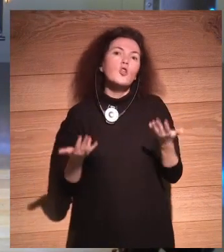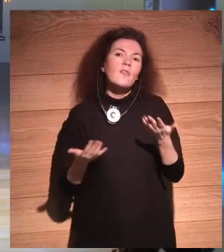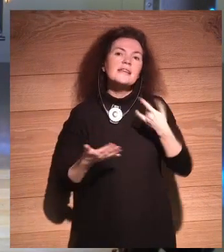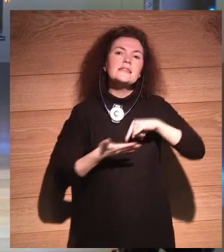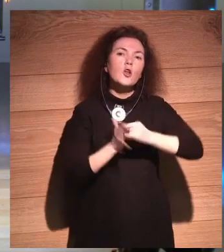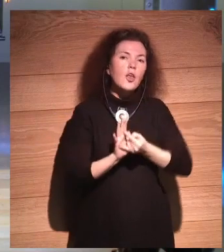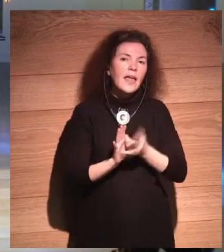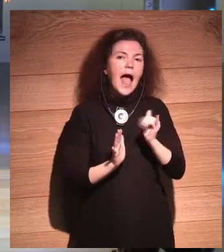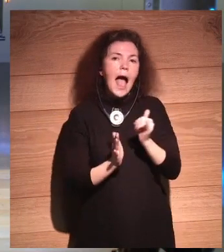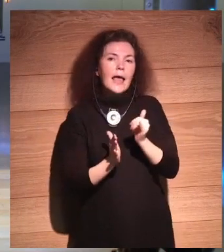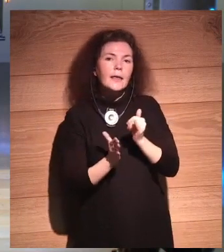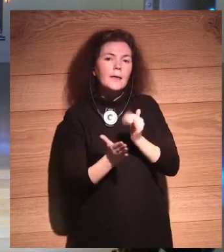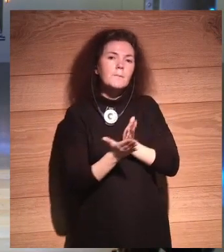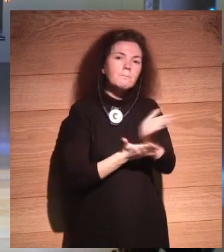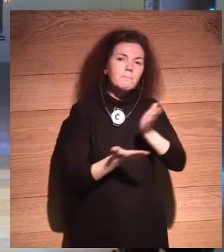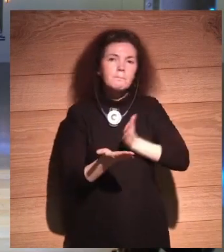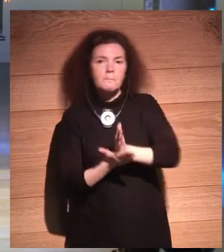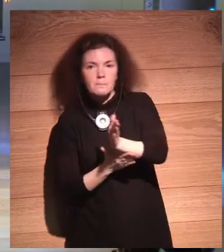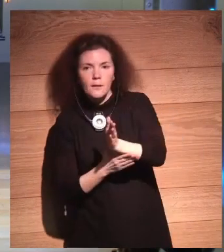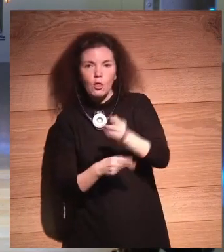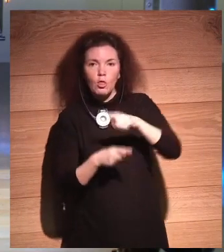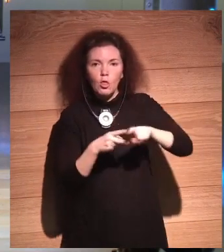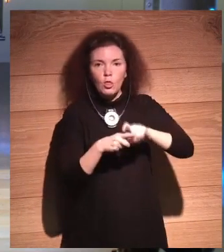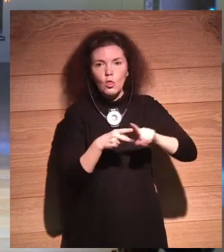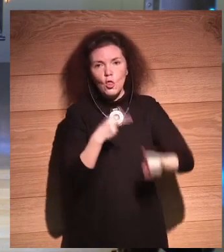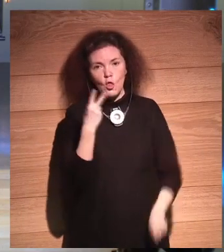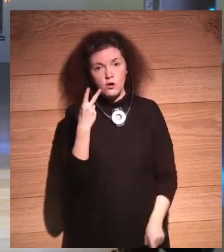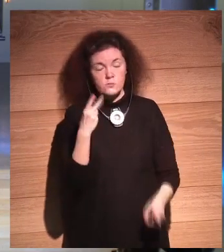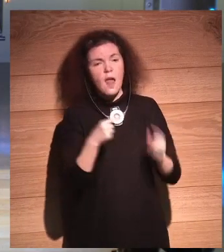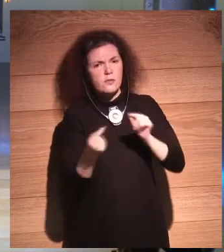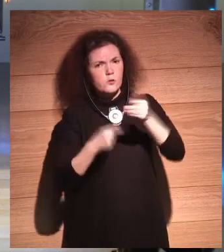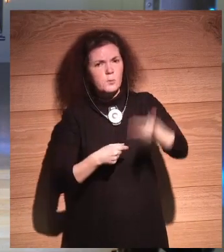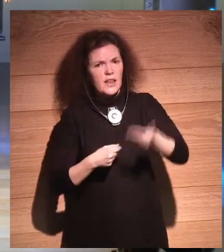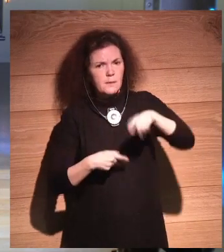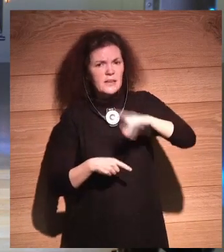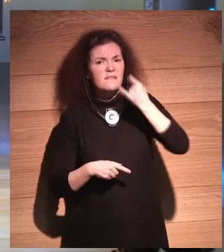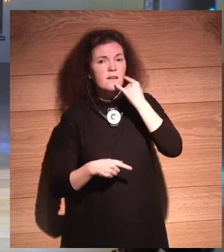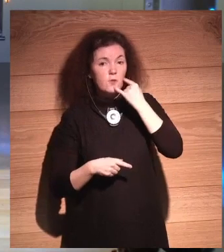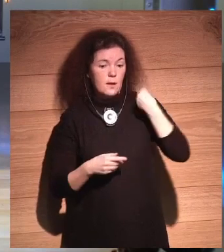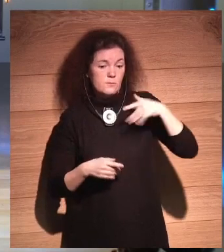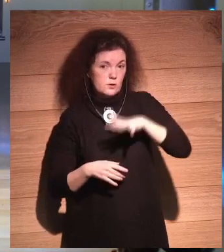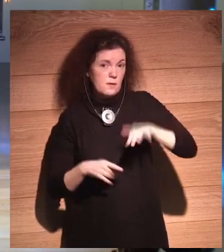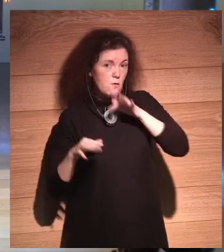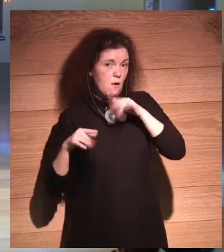tecnología tiene ambos aspectos. Esto es una discusión muy importante también en Telefónica, donde estamos.